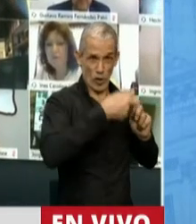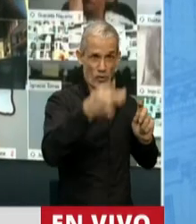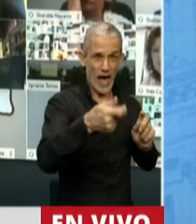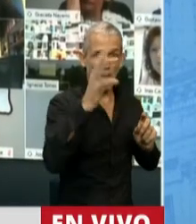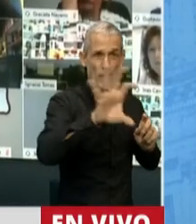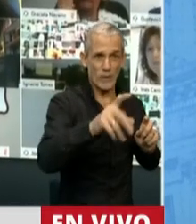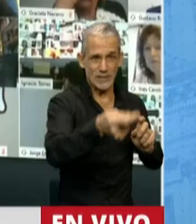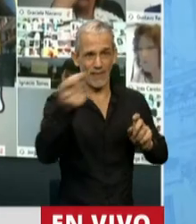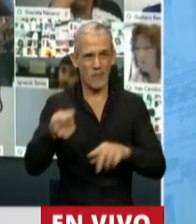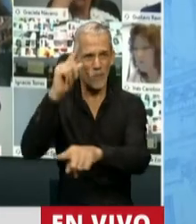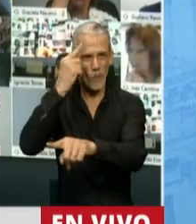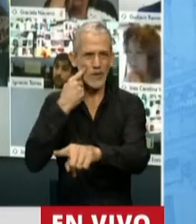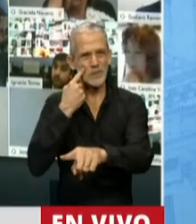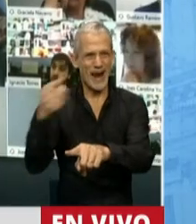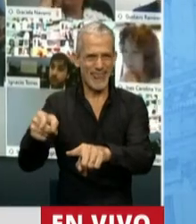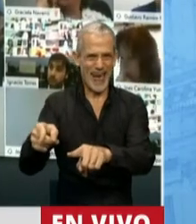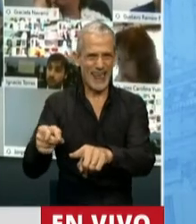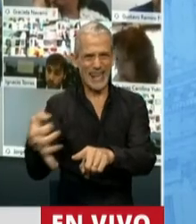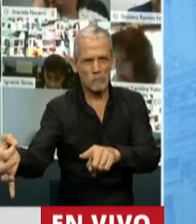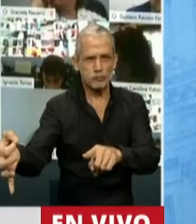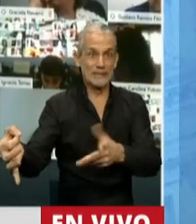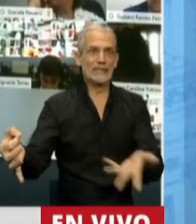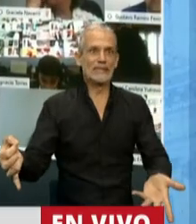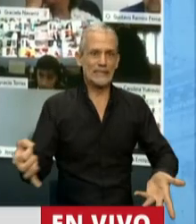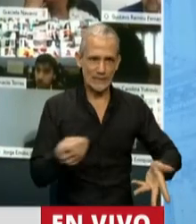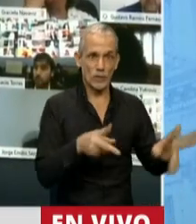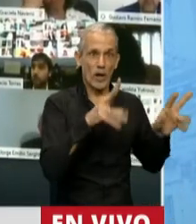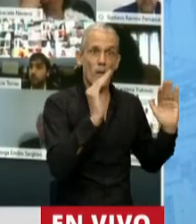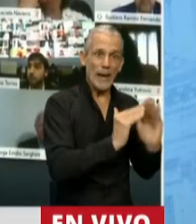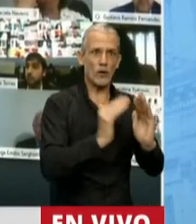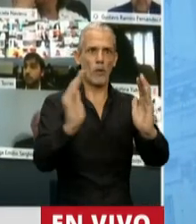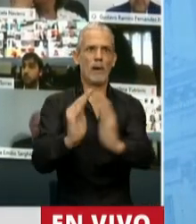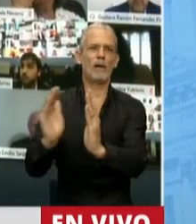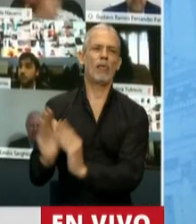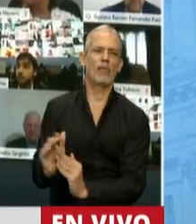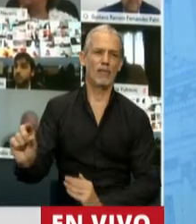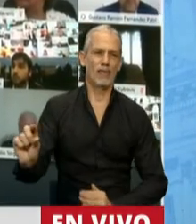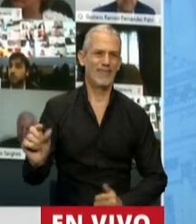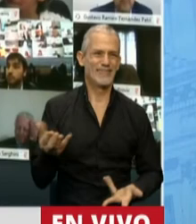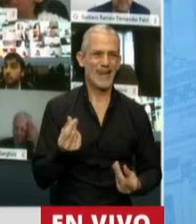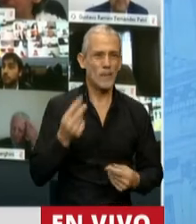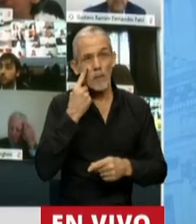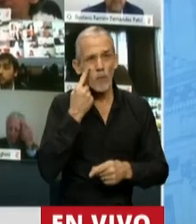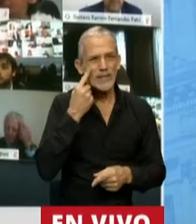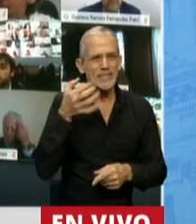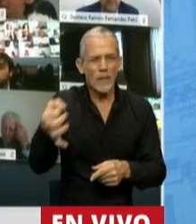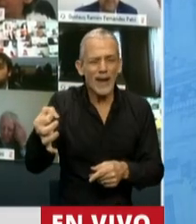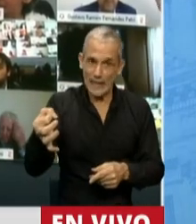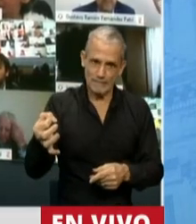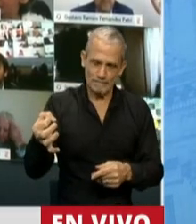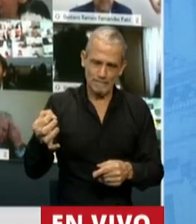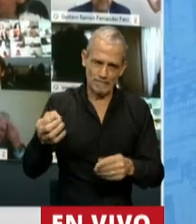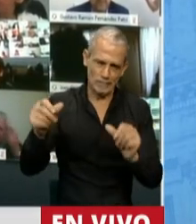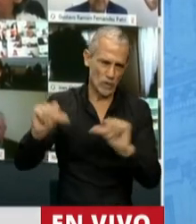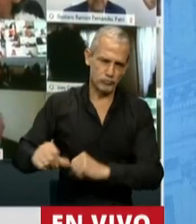coparticipaciones provinciales, por más que coparticipales baja, indudablemente que los recursos municipales se afectan.